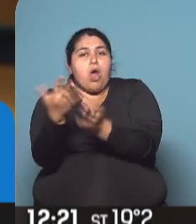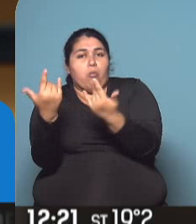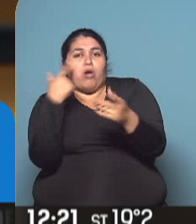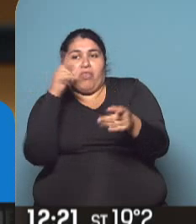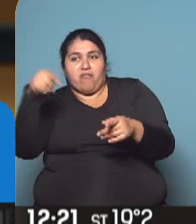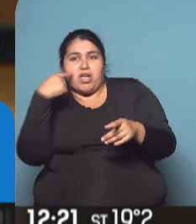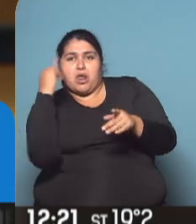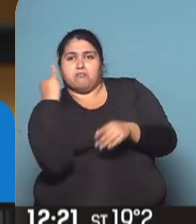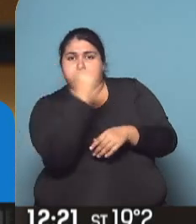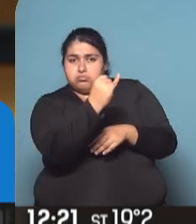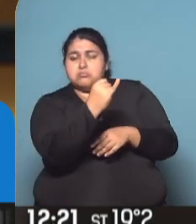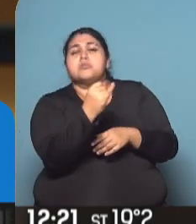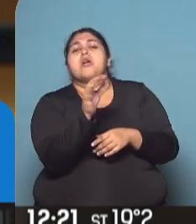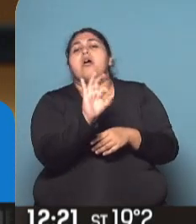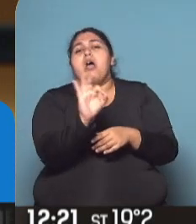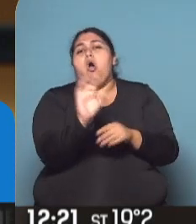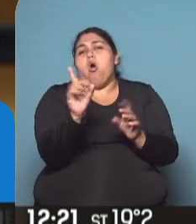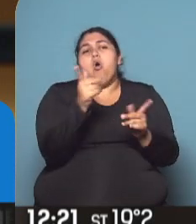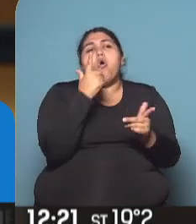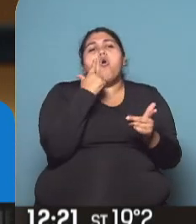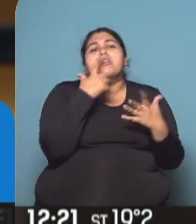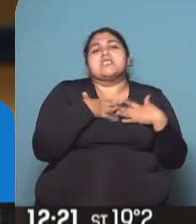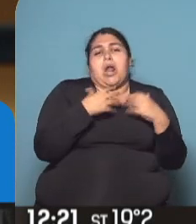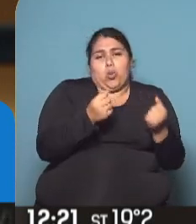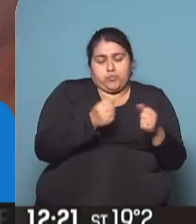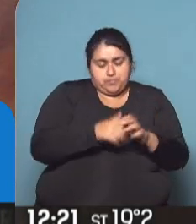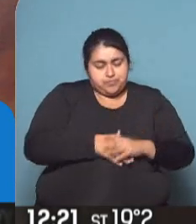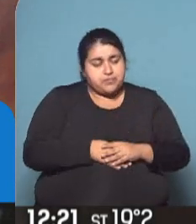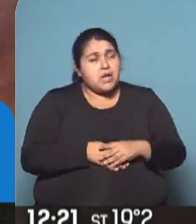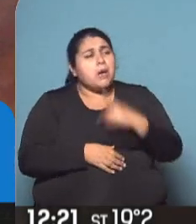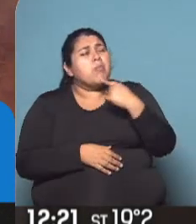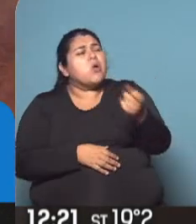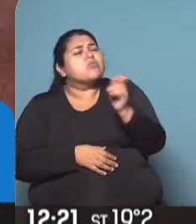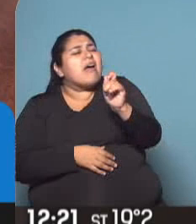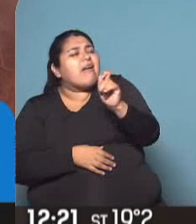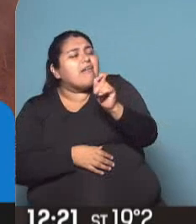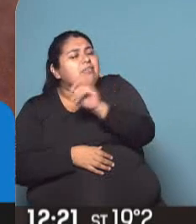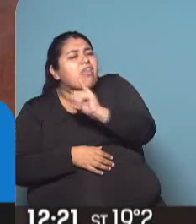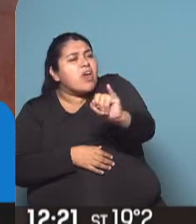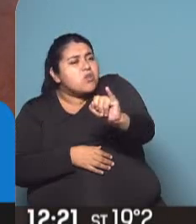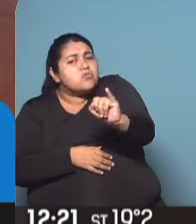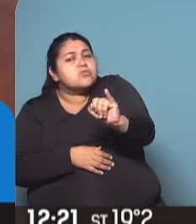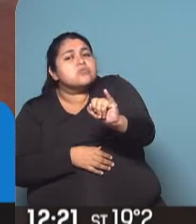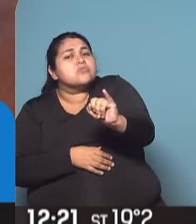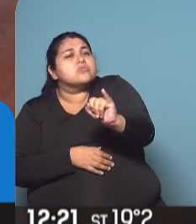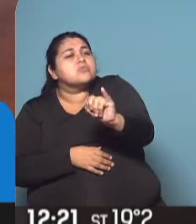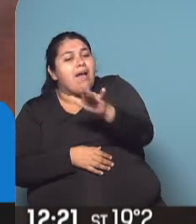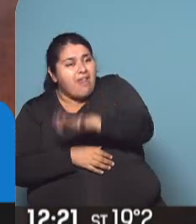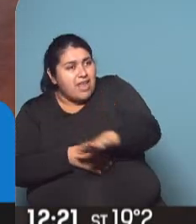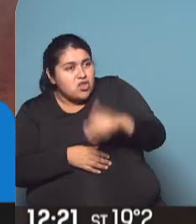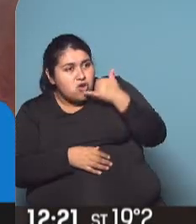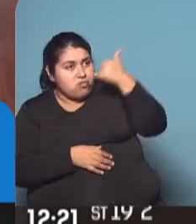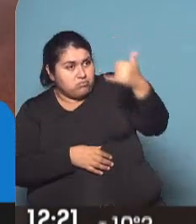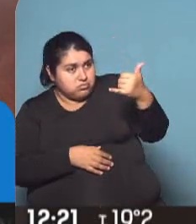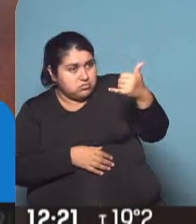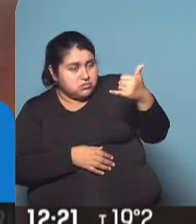todo lo que son las instituciones de salud. Ahora, ¿quién hace la denuncia? Porque el menor levanta un teléfono. En muchos casos